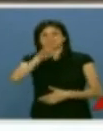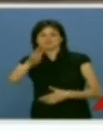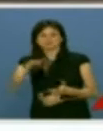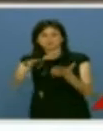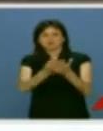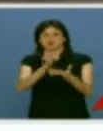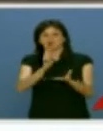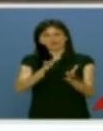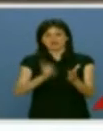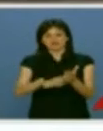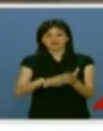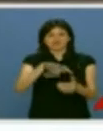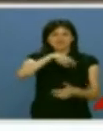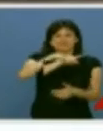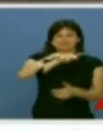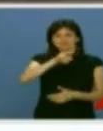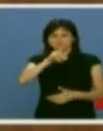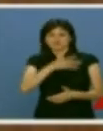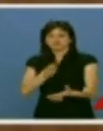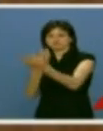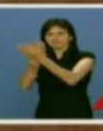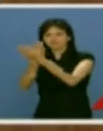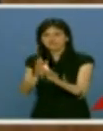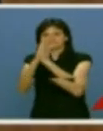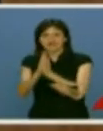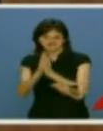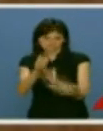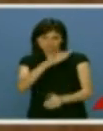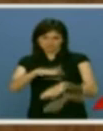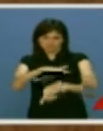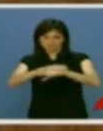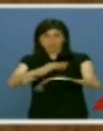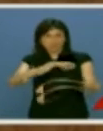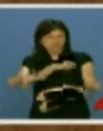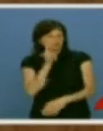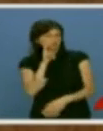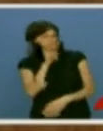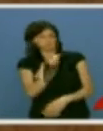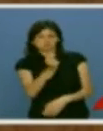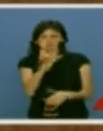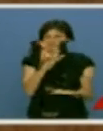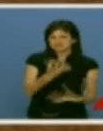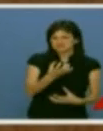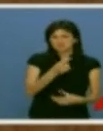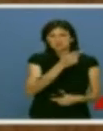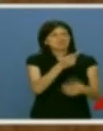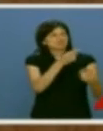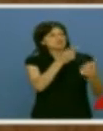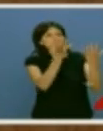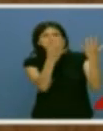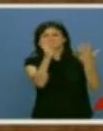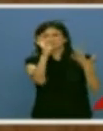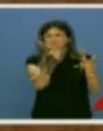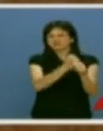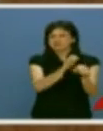las cuales 119 eran para instar al Gobierno de España. A mí me parece un poco triste que su grupo en esta Cámara dedique el 90% de su